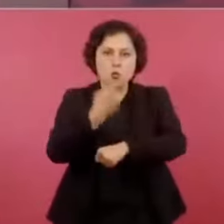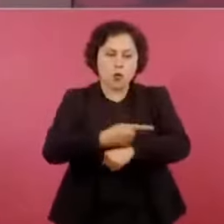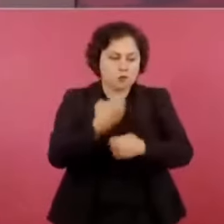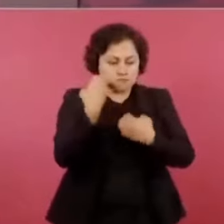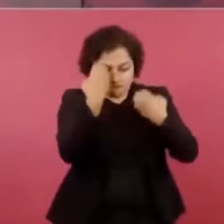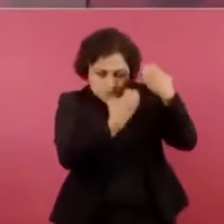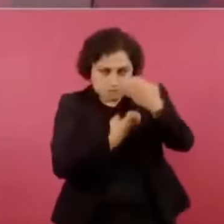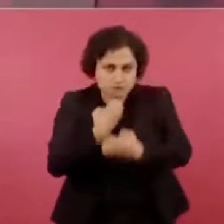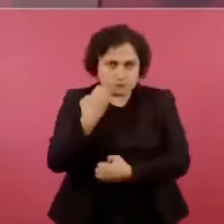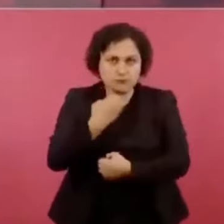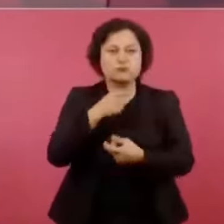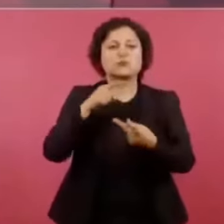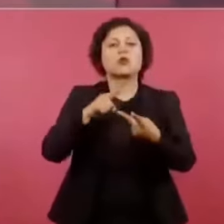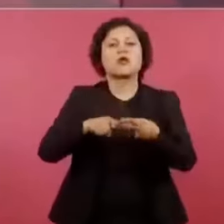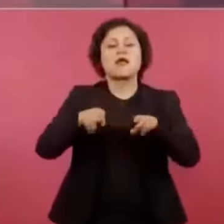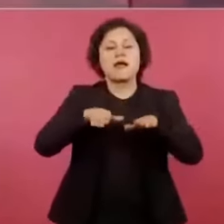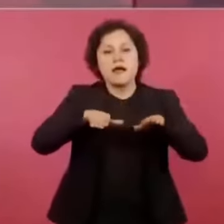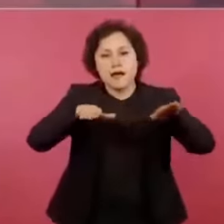aeropuertos.